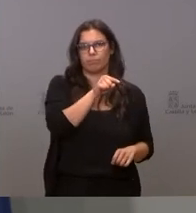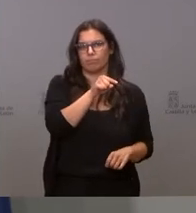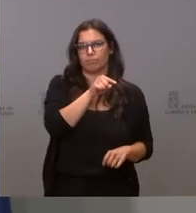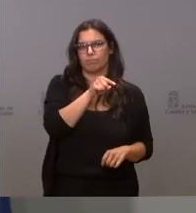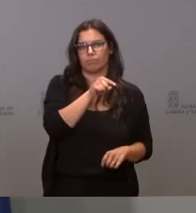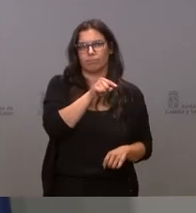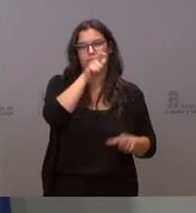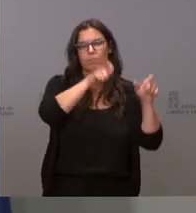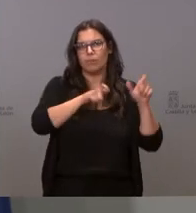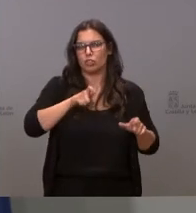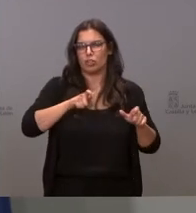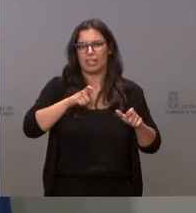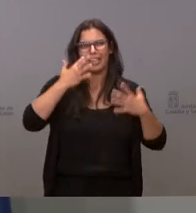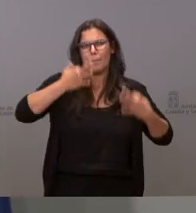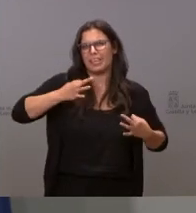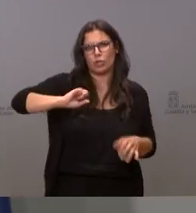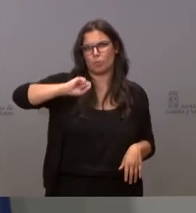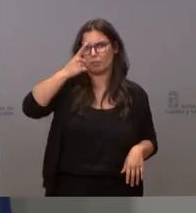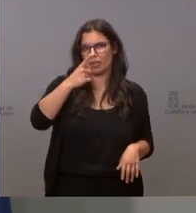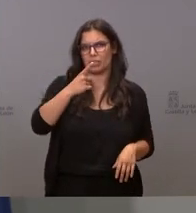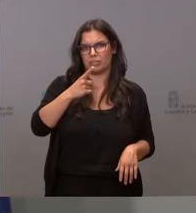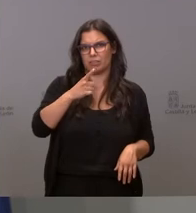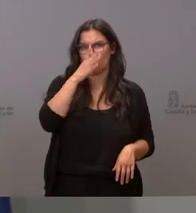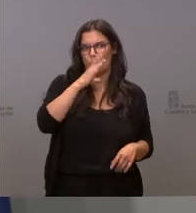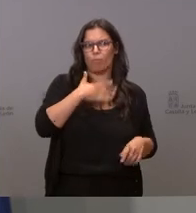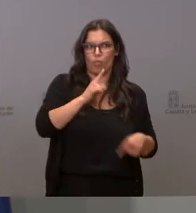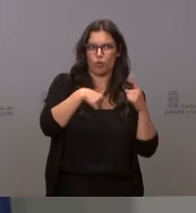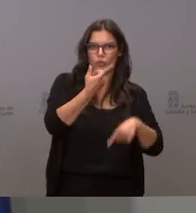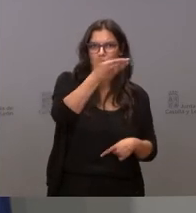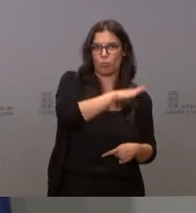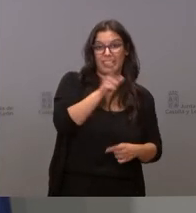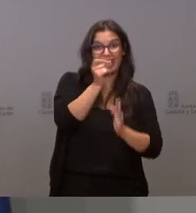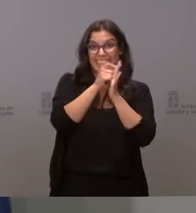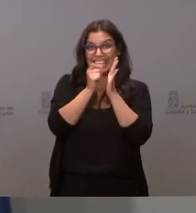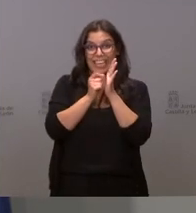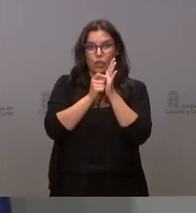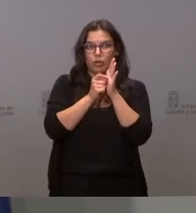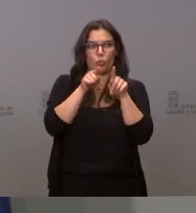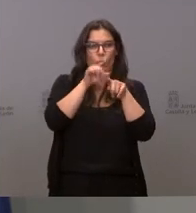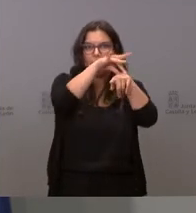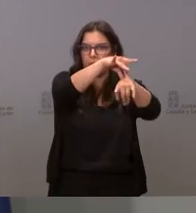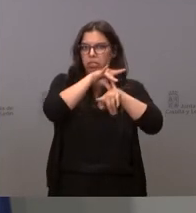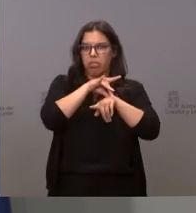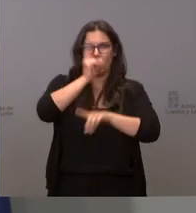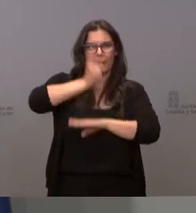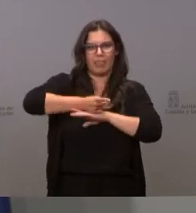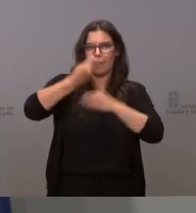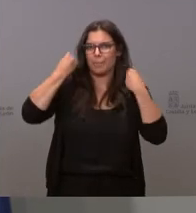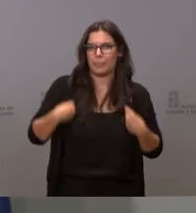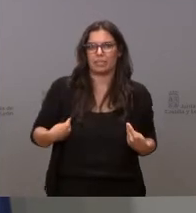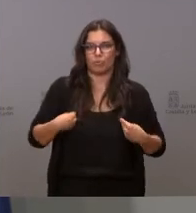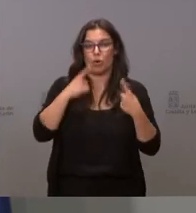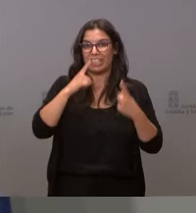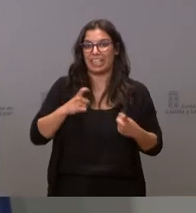a quienes tenían más riesgo de perder su vida este criterio sigue siendo nuestro criterio nuestro criterio es tenemos que intentar